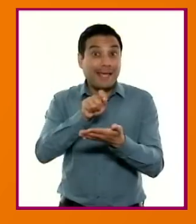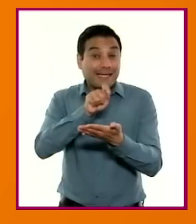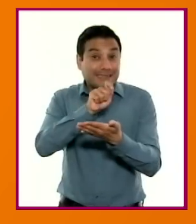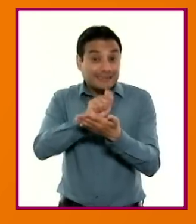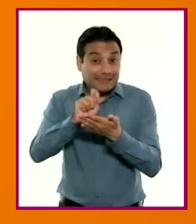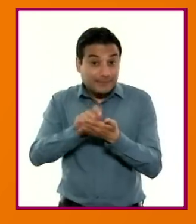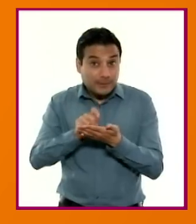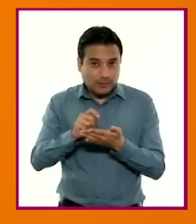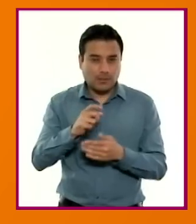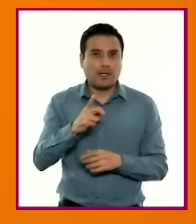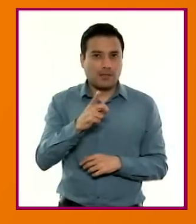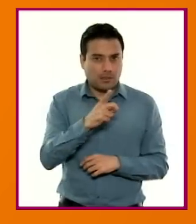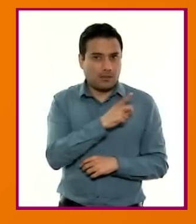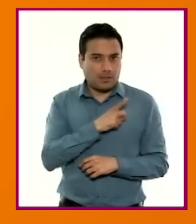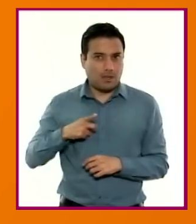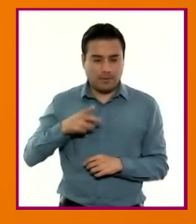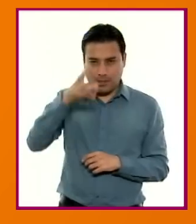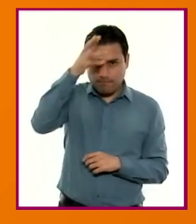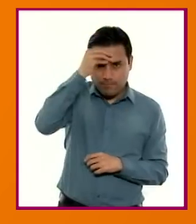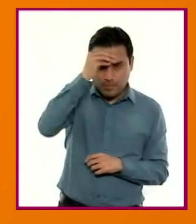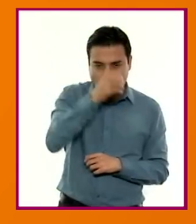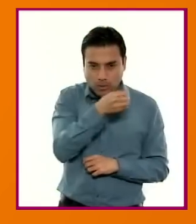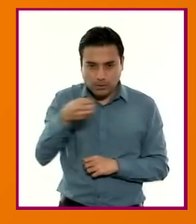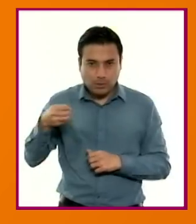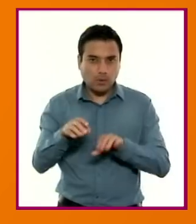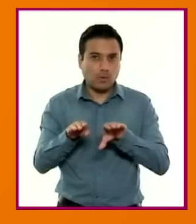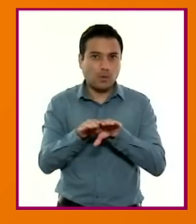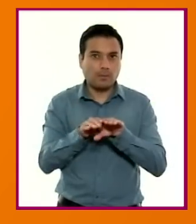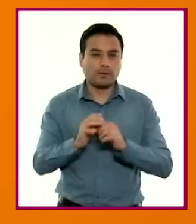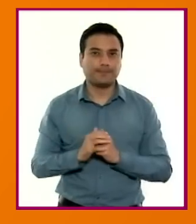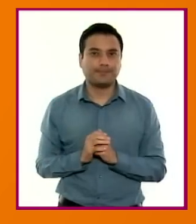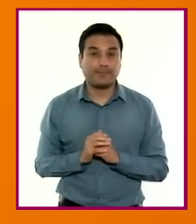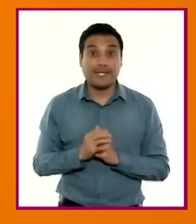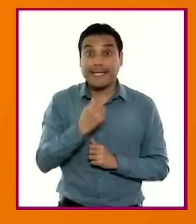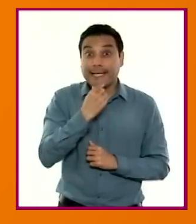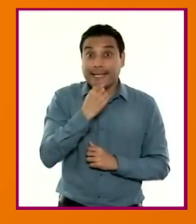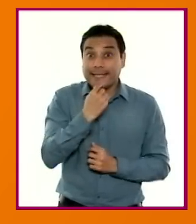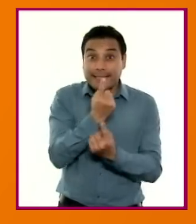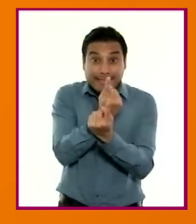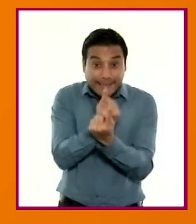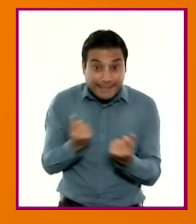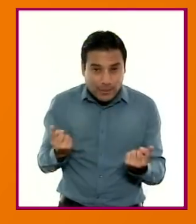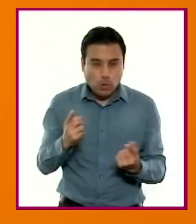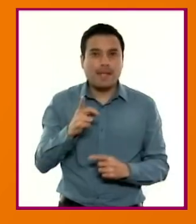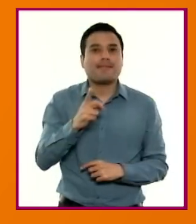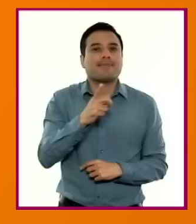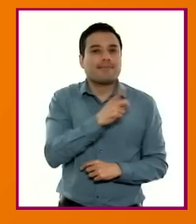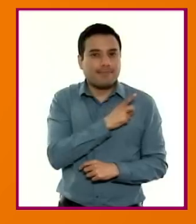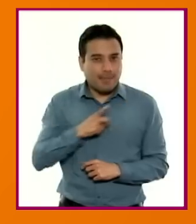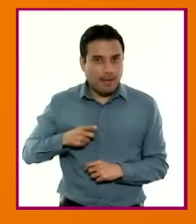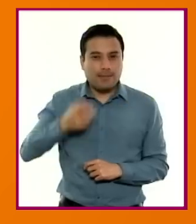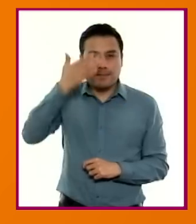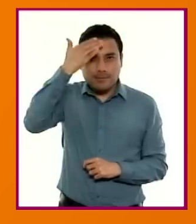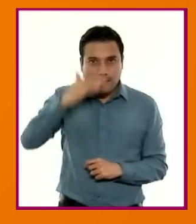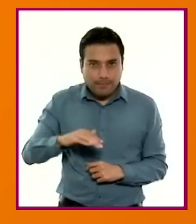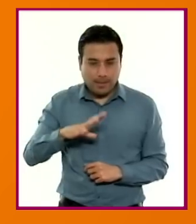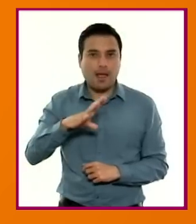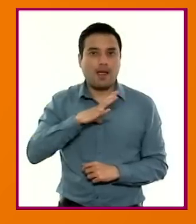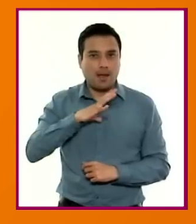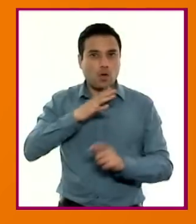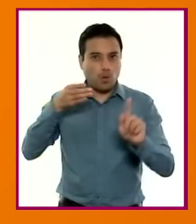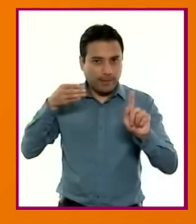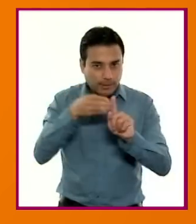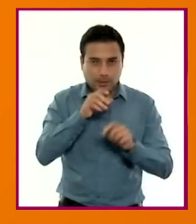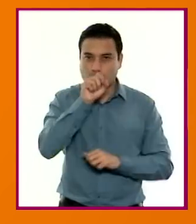dando por hecho que niñas y niños tienen propósitos claros y destinatarios reales en